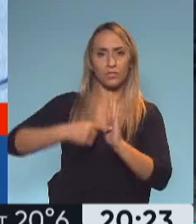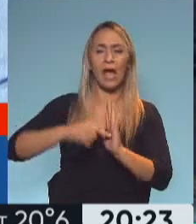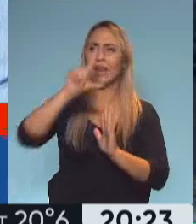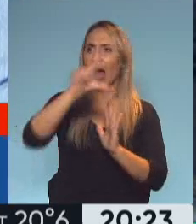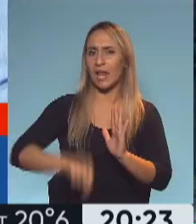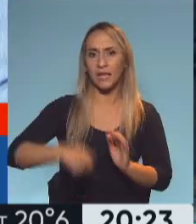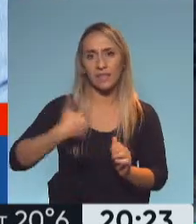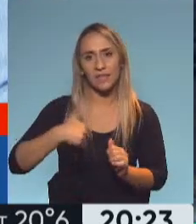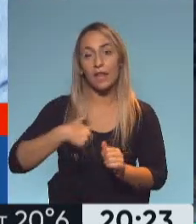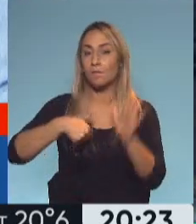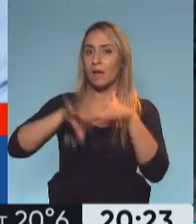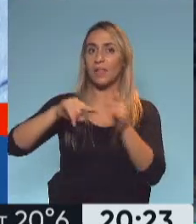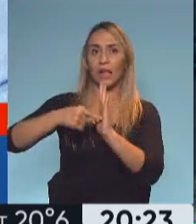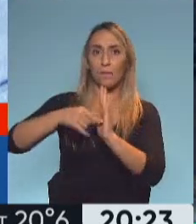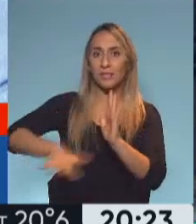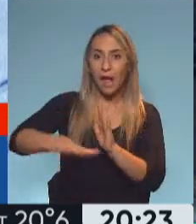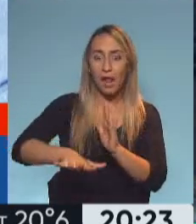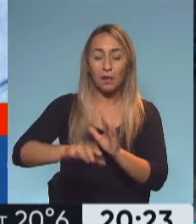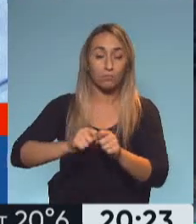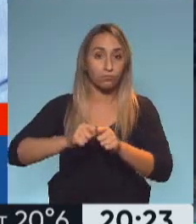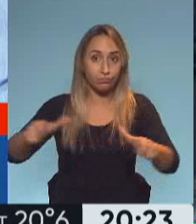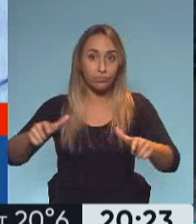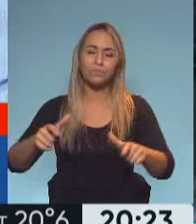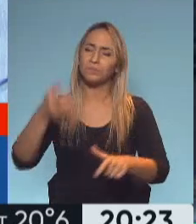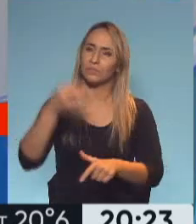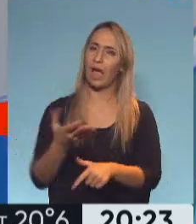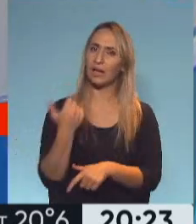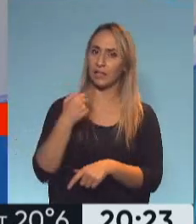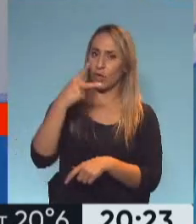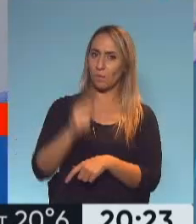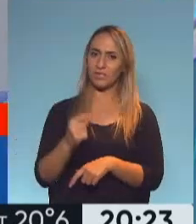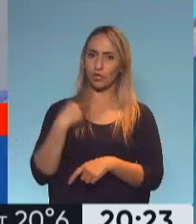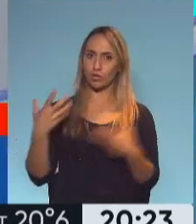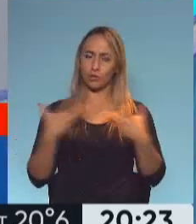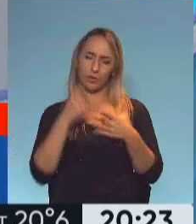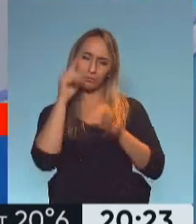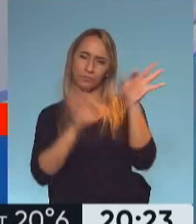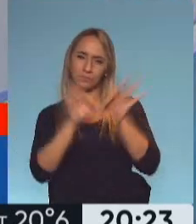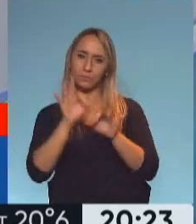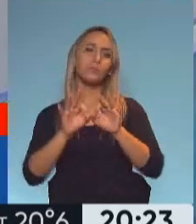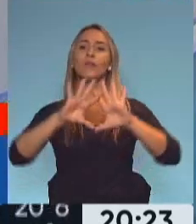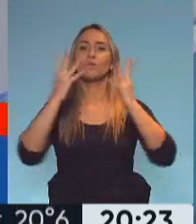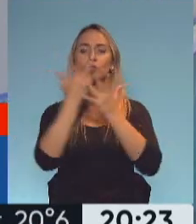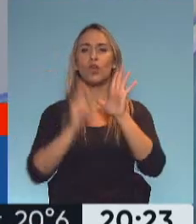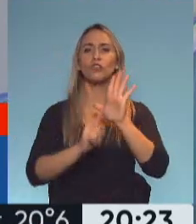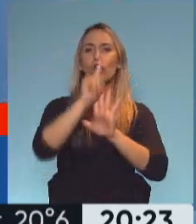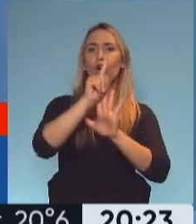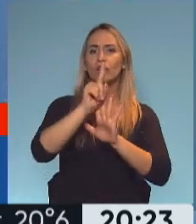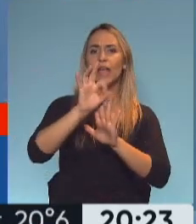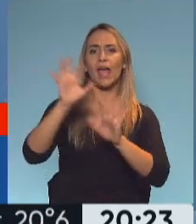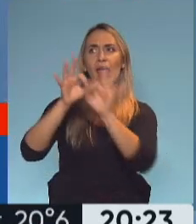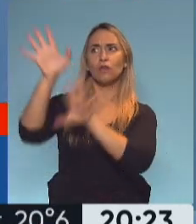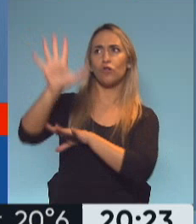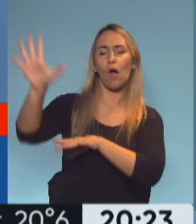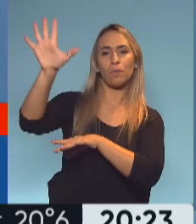autónoma en particular, sino cuando nosotros ya veníamos hace dos meses viendo la situación en el hemisferio norte, en Europa, en los países